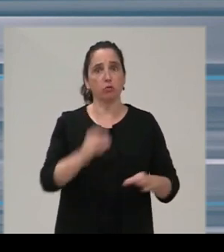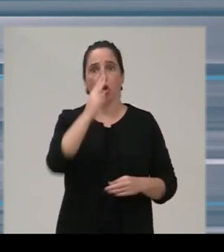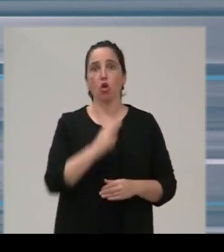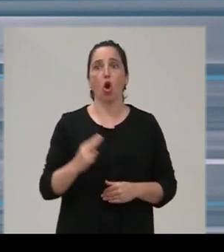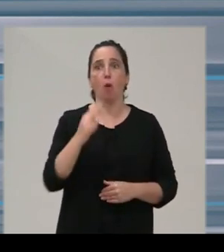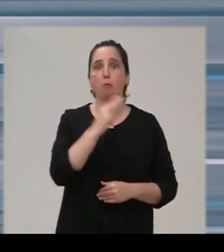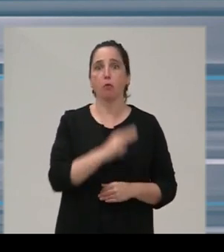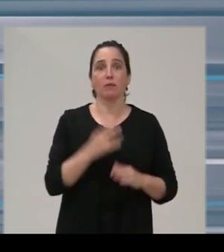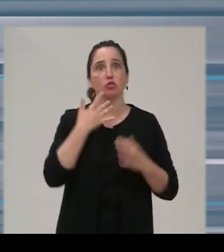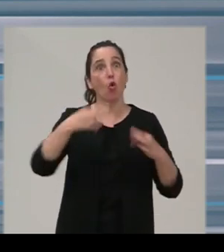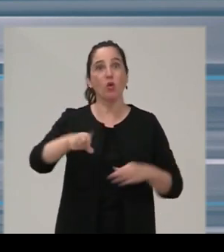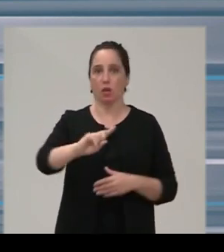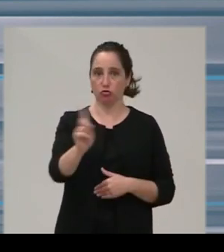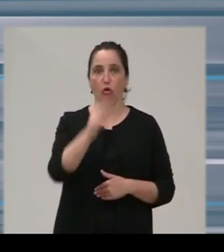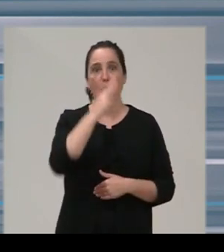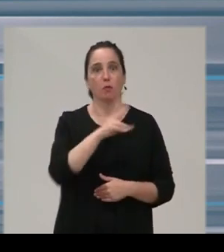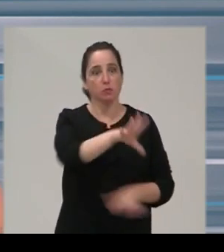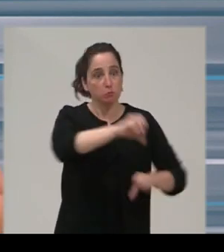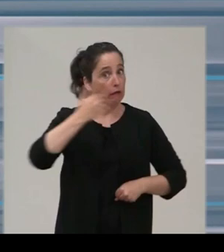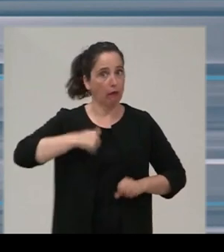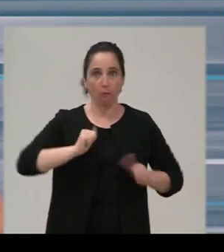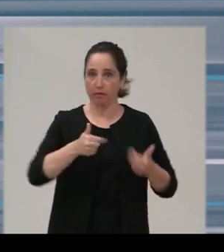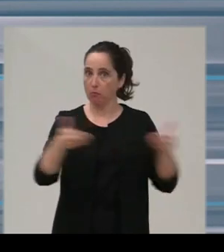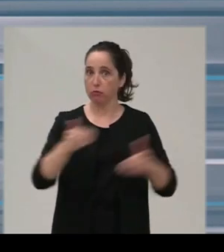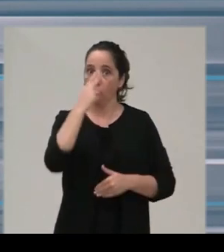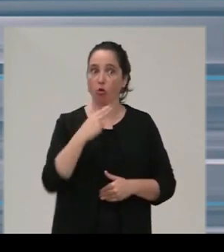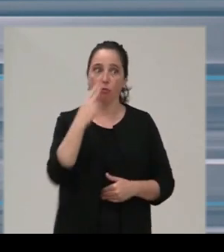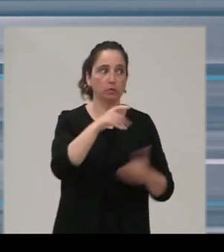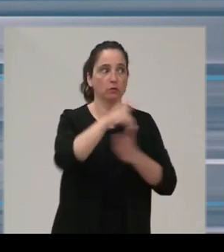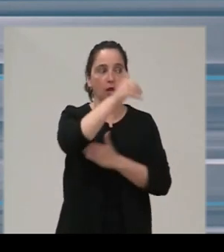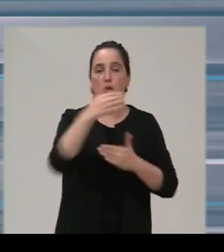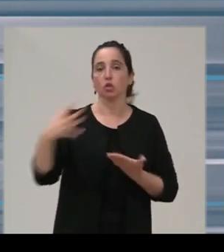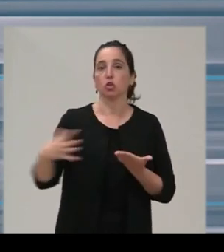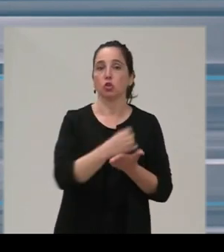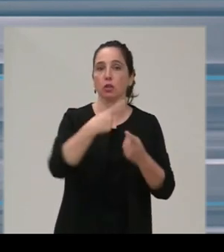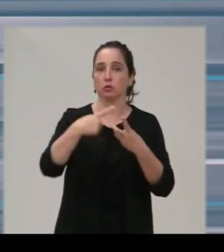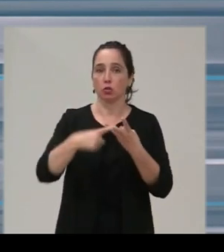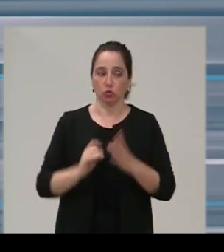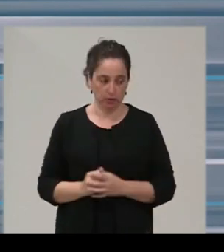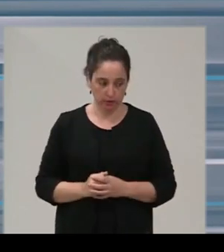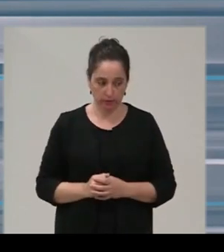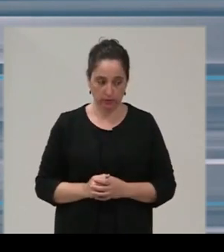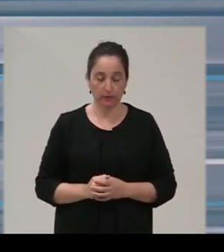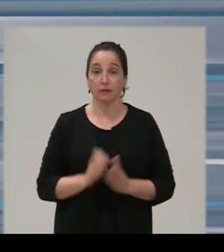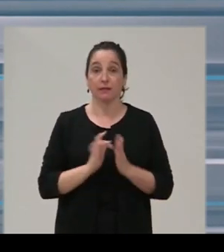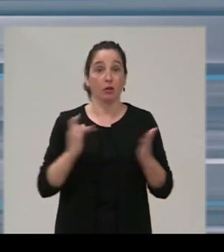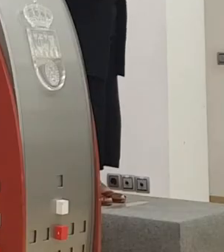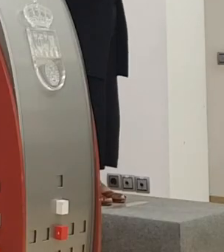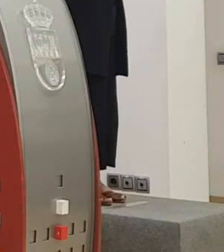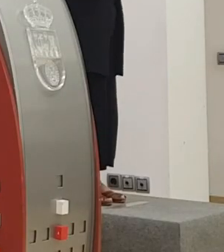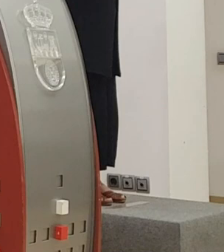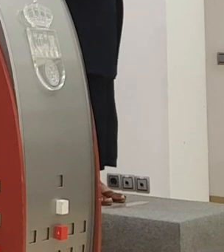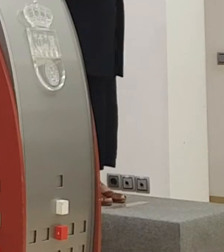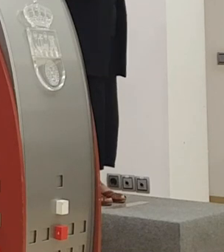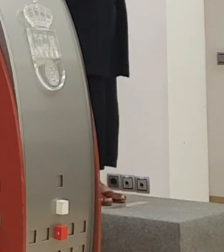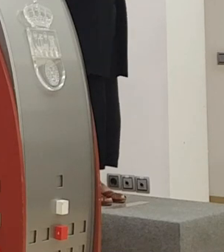no van a ser los únicos de esta legislatura, puesto que iremos atendiendo a todo aquello que vaya surgiendo. Pero, en primer lugar, por